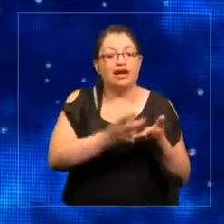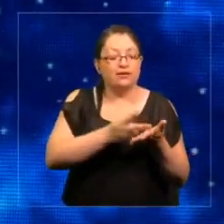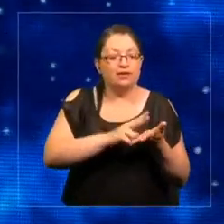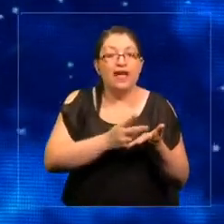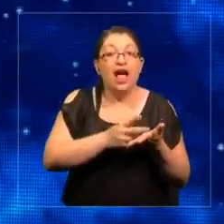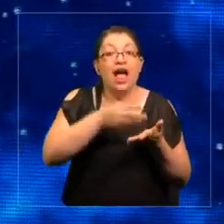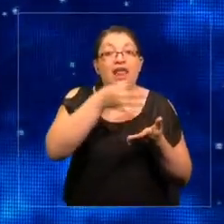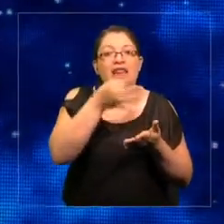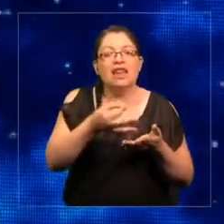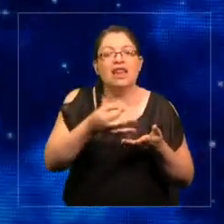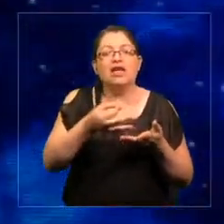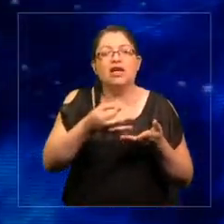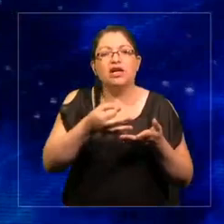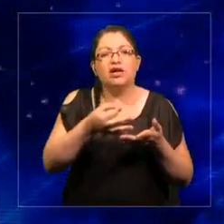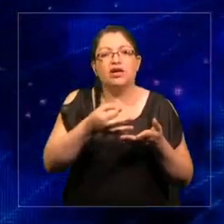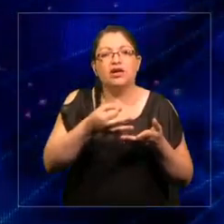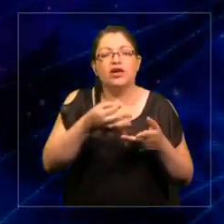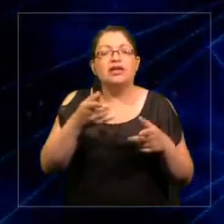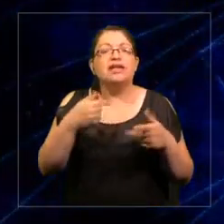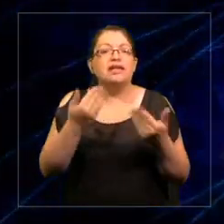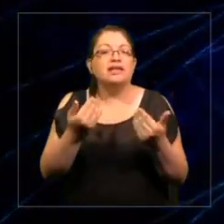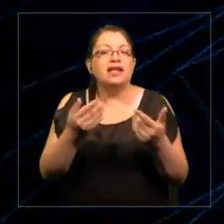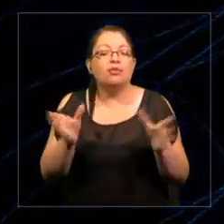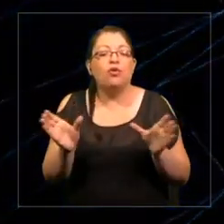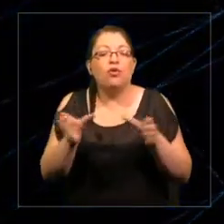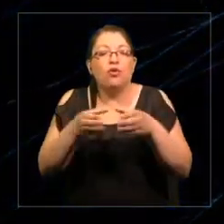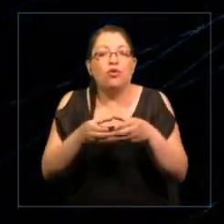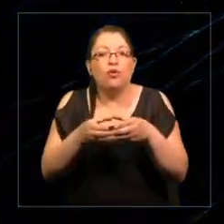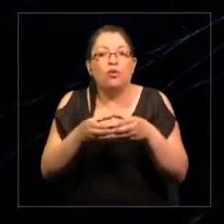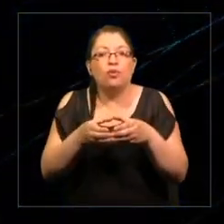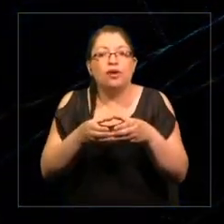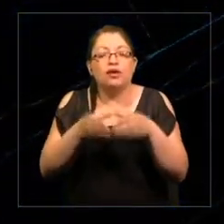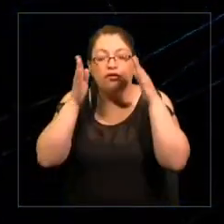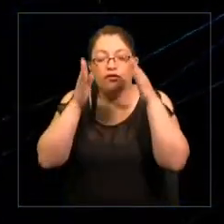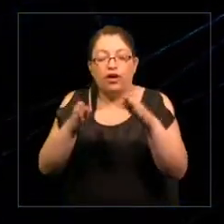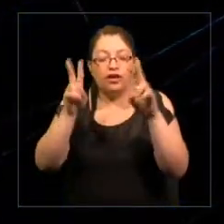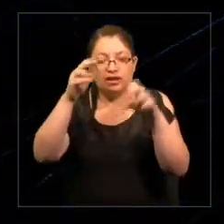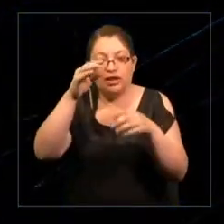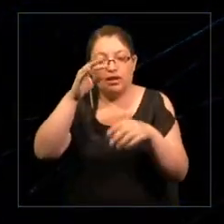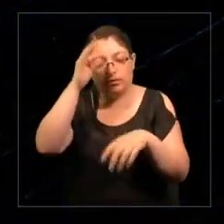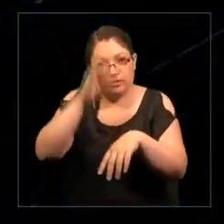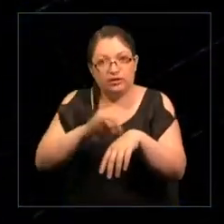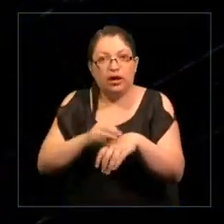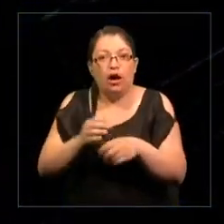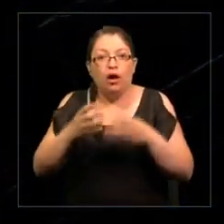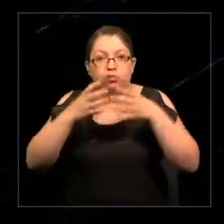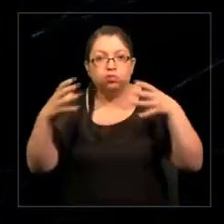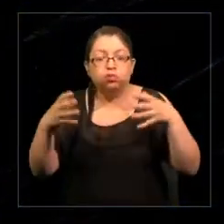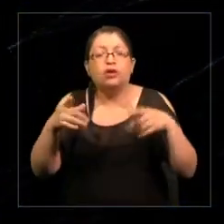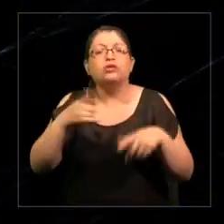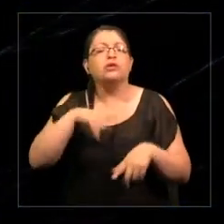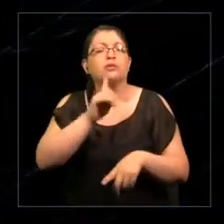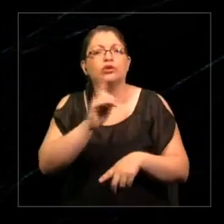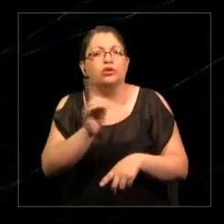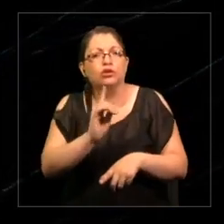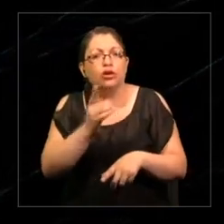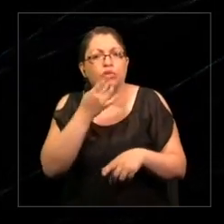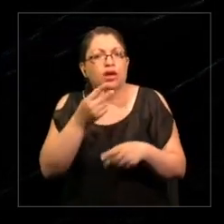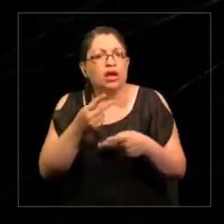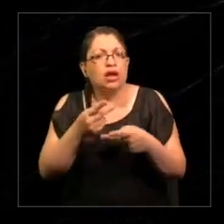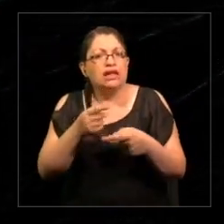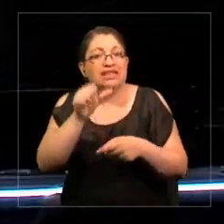ahora necesitamos tener una comisión de Lancet en obesidad. Yo le dije, pero no, mira, acabamos de publicar